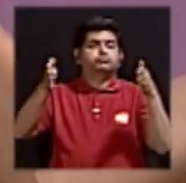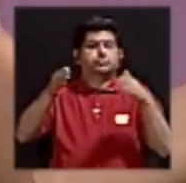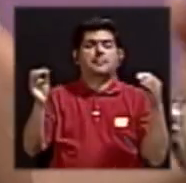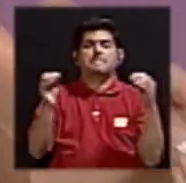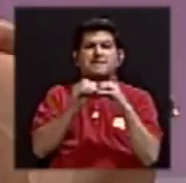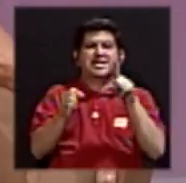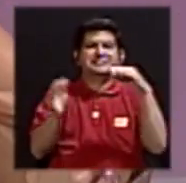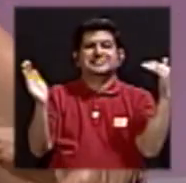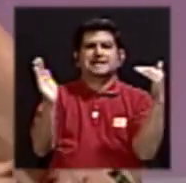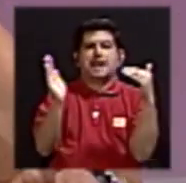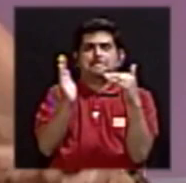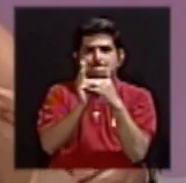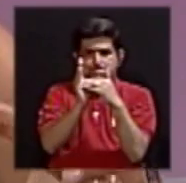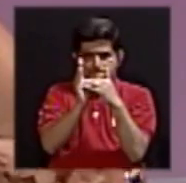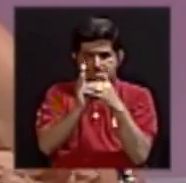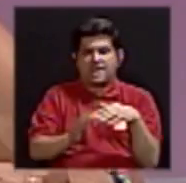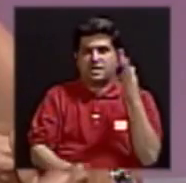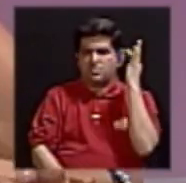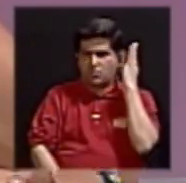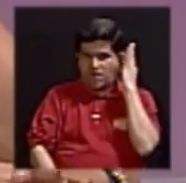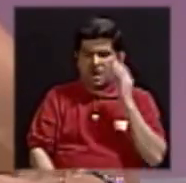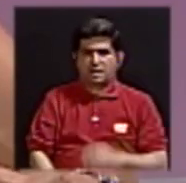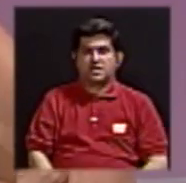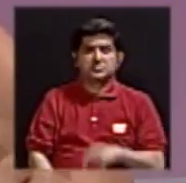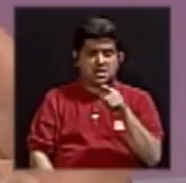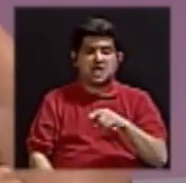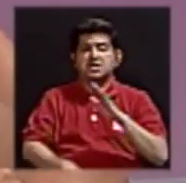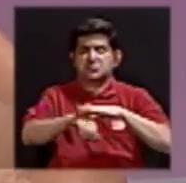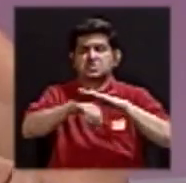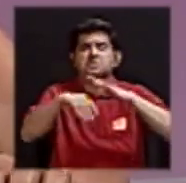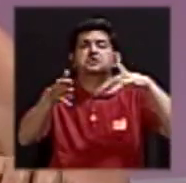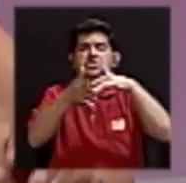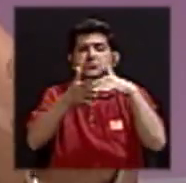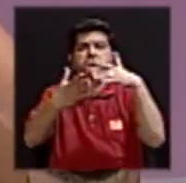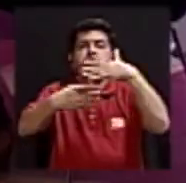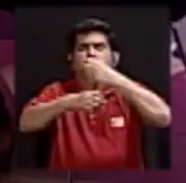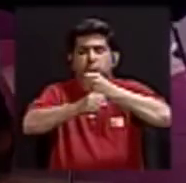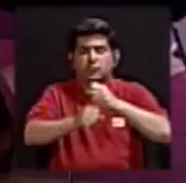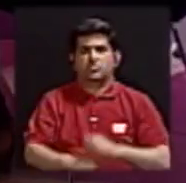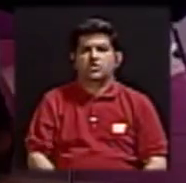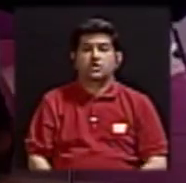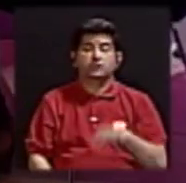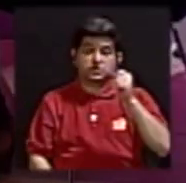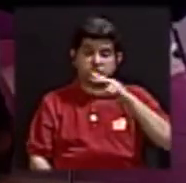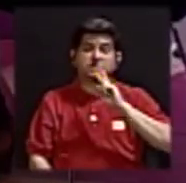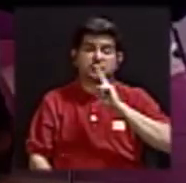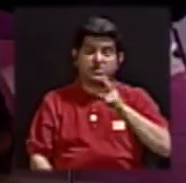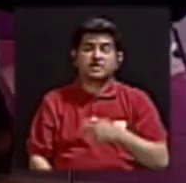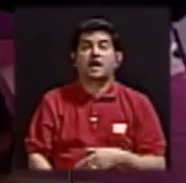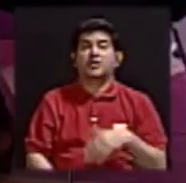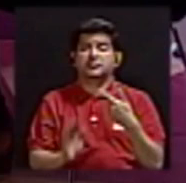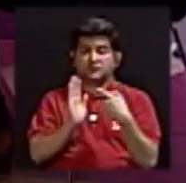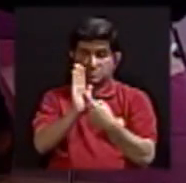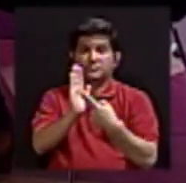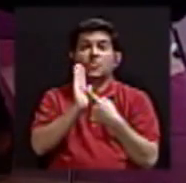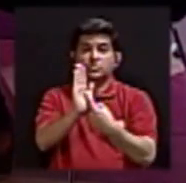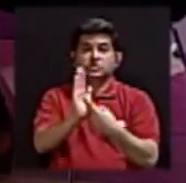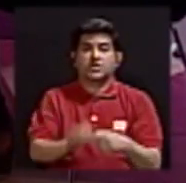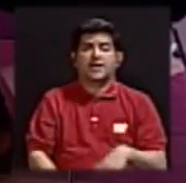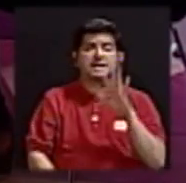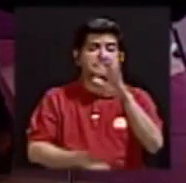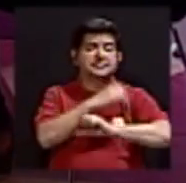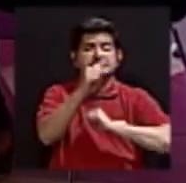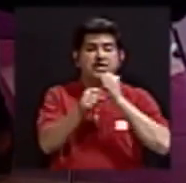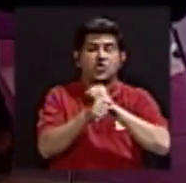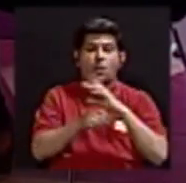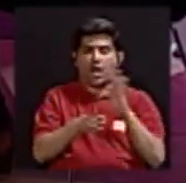de más de 100 mil mujeres que se prestaron para el estudio, sí es cierto, demostraron que a los cinco